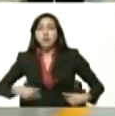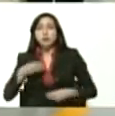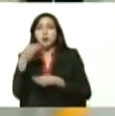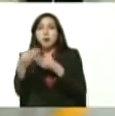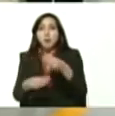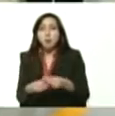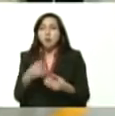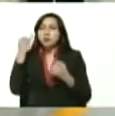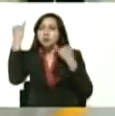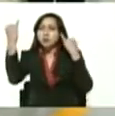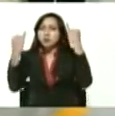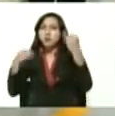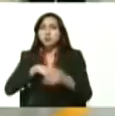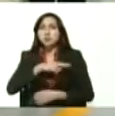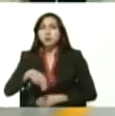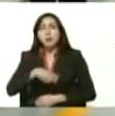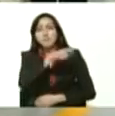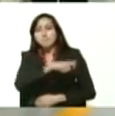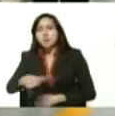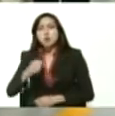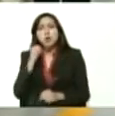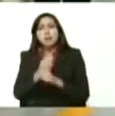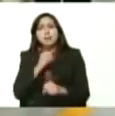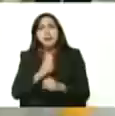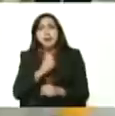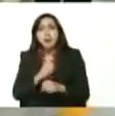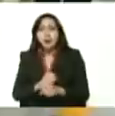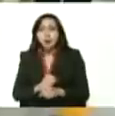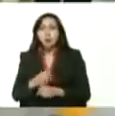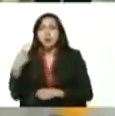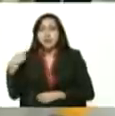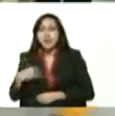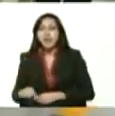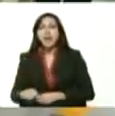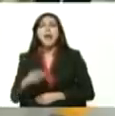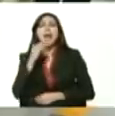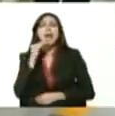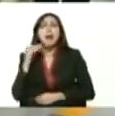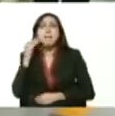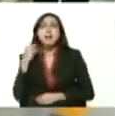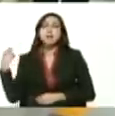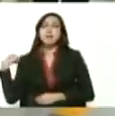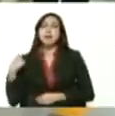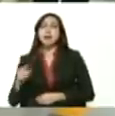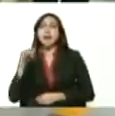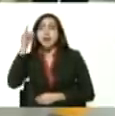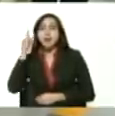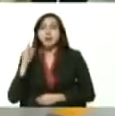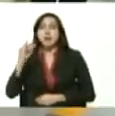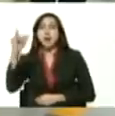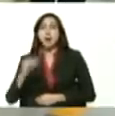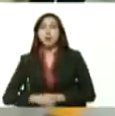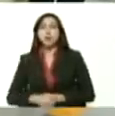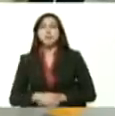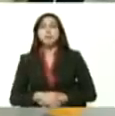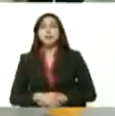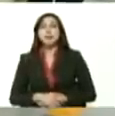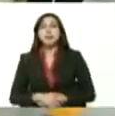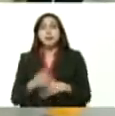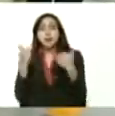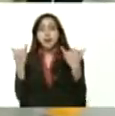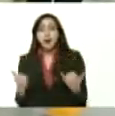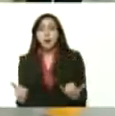ingenio de nuestros trabajadores de nuestro potencial que tenemos en el estado y a nivel nacional en este